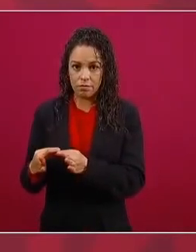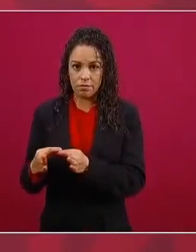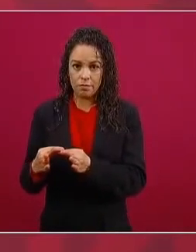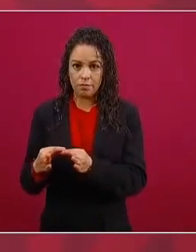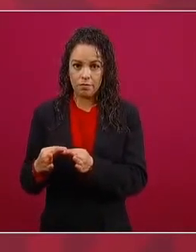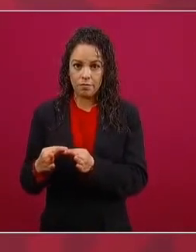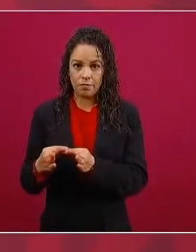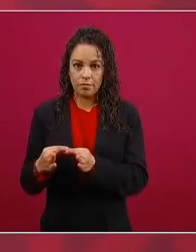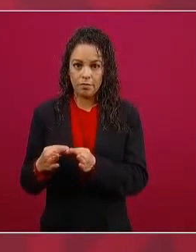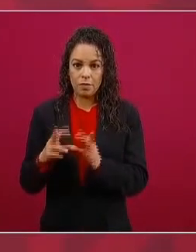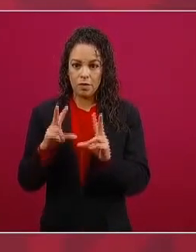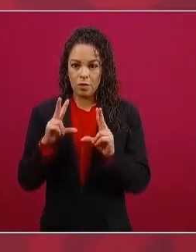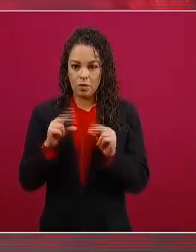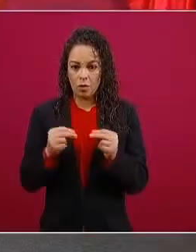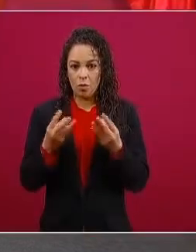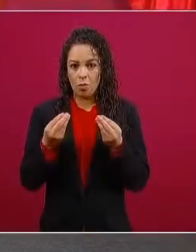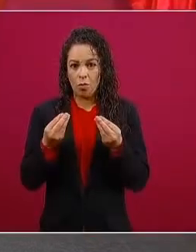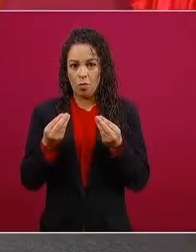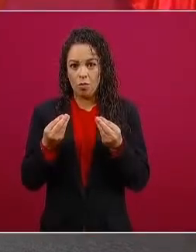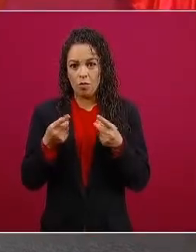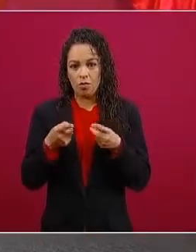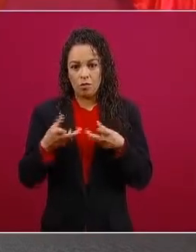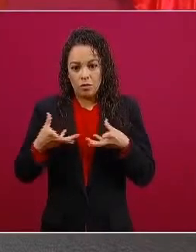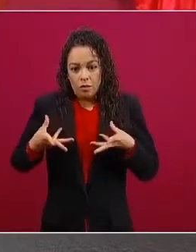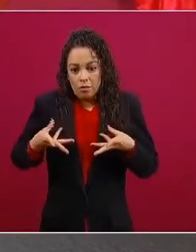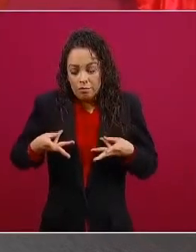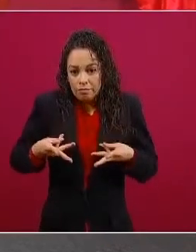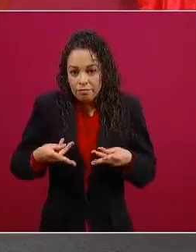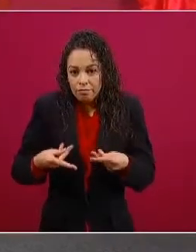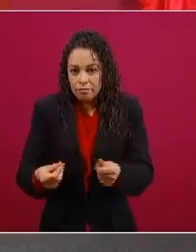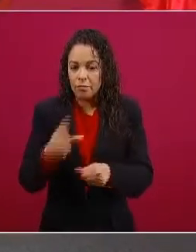cuidadoso de las reservas